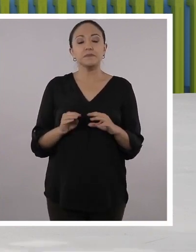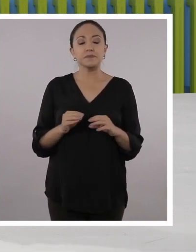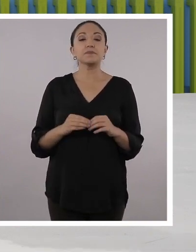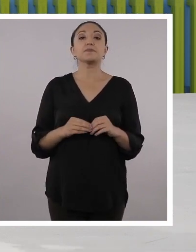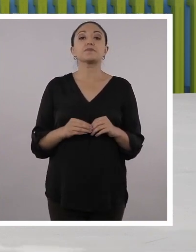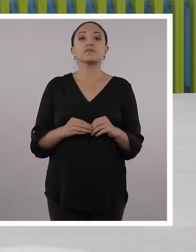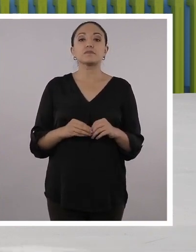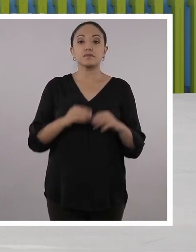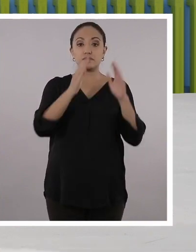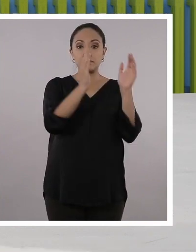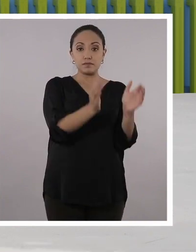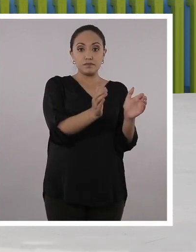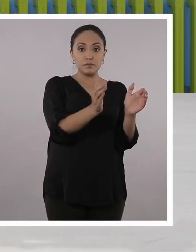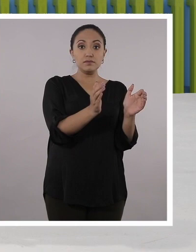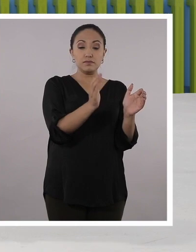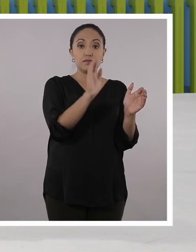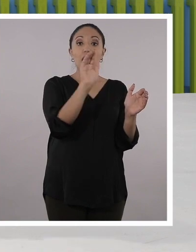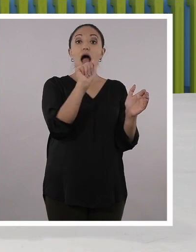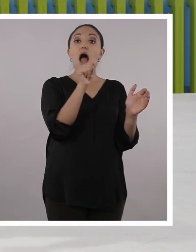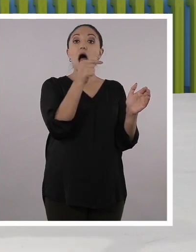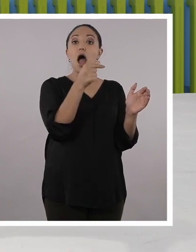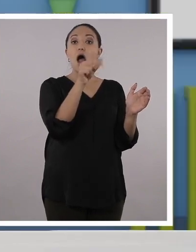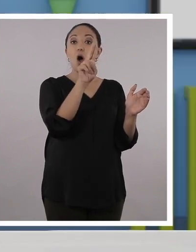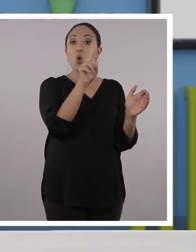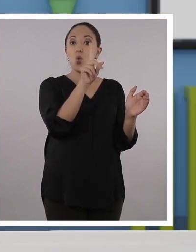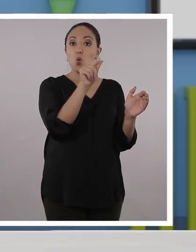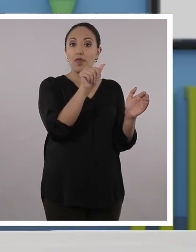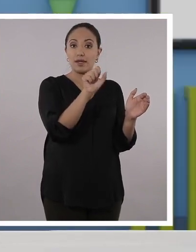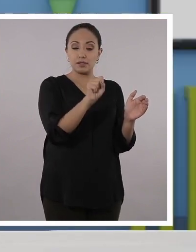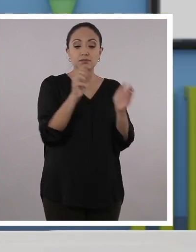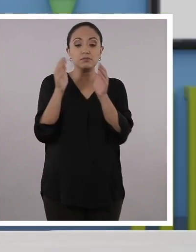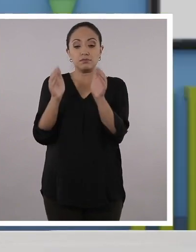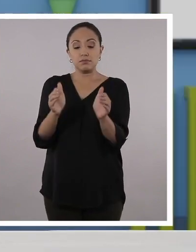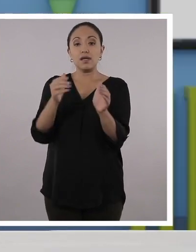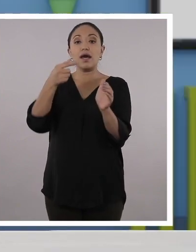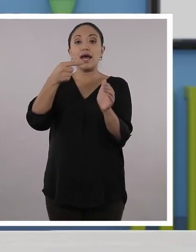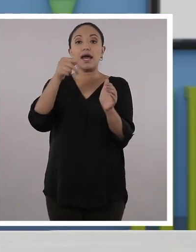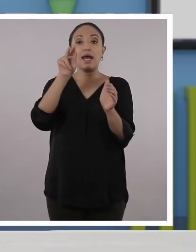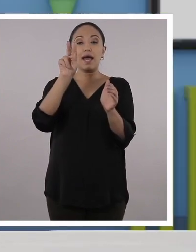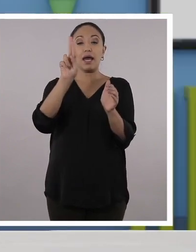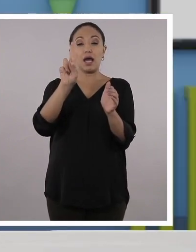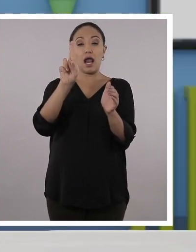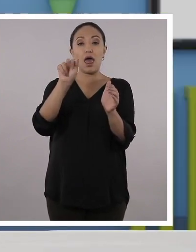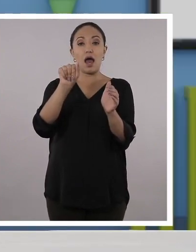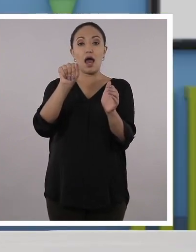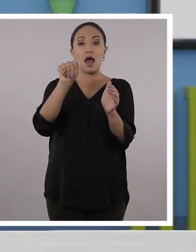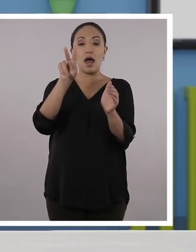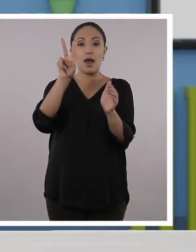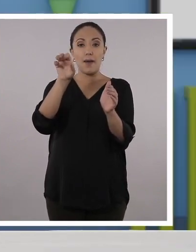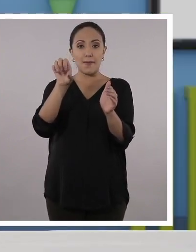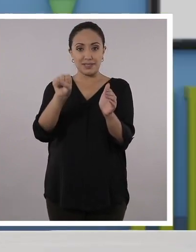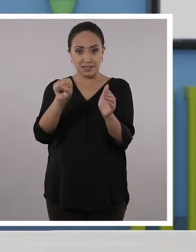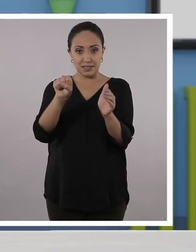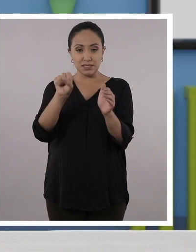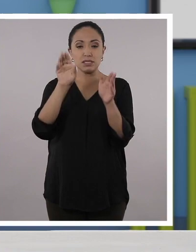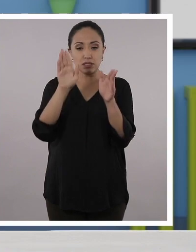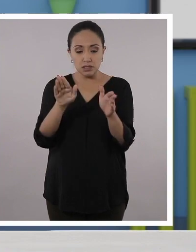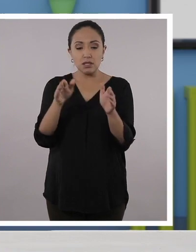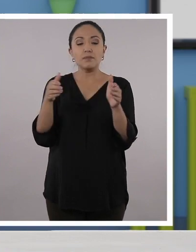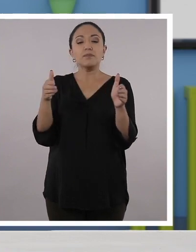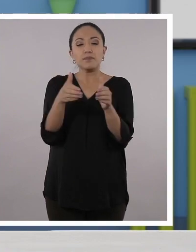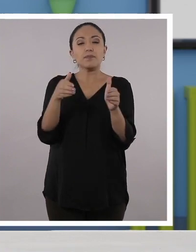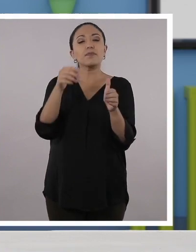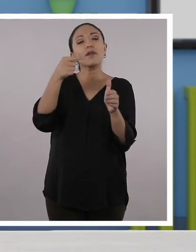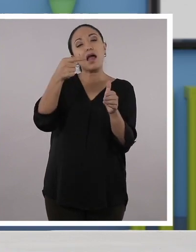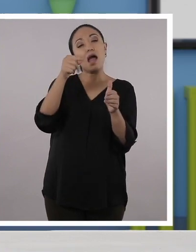caso, N. Exacto. Perfecto. Vamos con el siguiente grupo de palabras. La número dos. Son las palabras graves. Son aquellas que